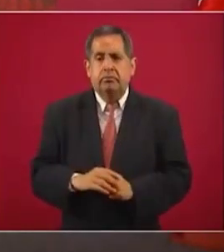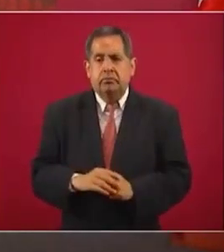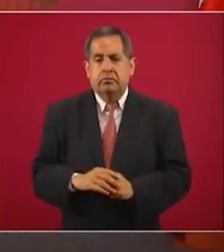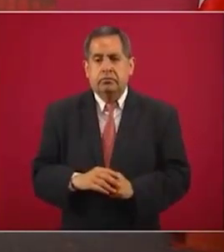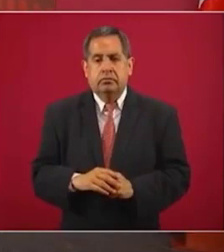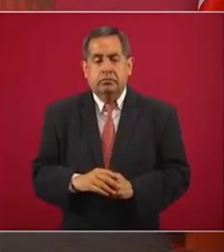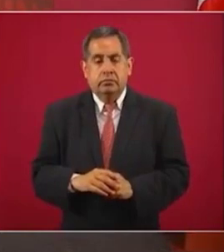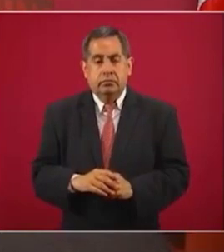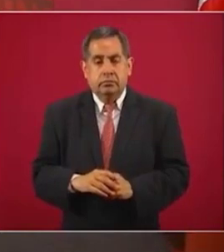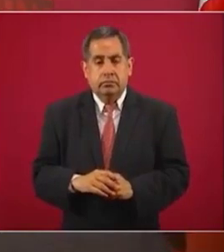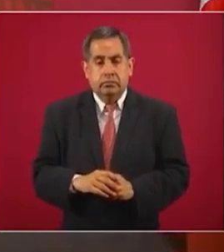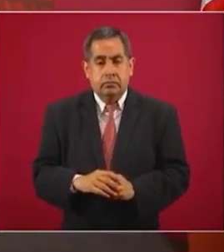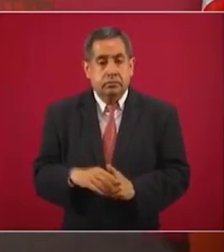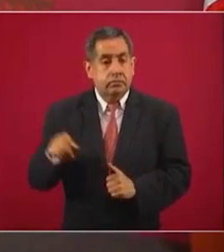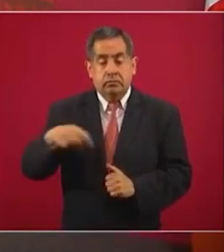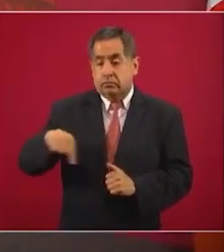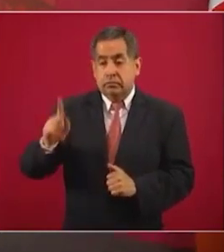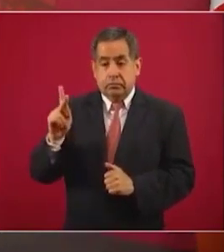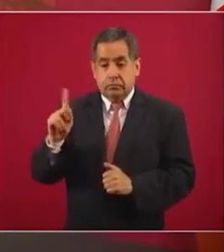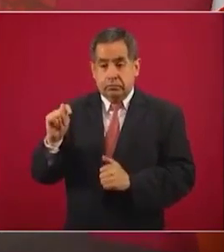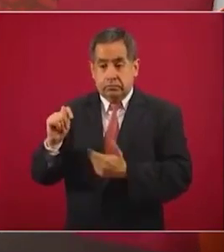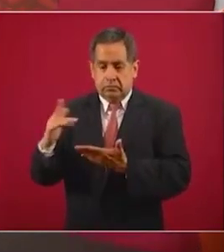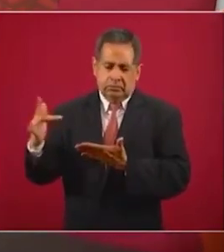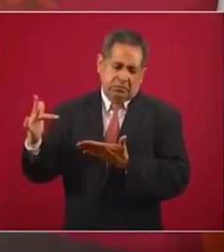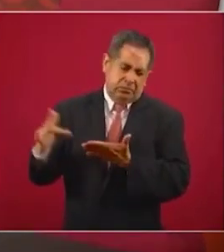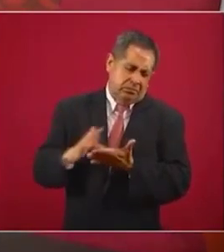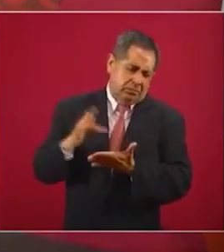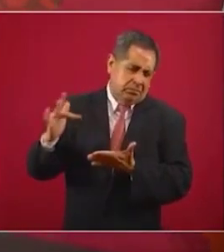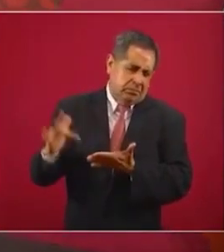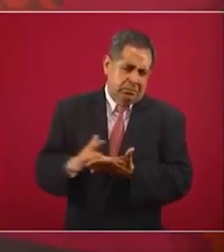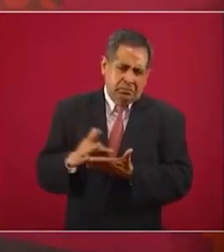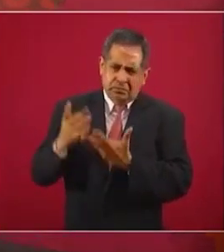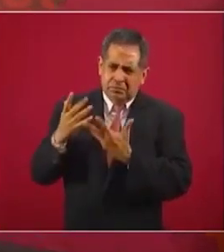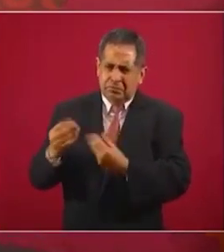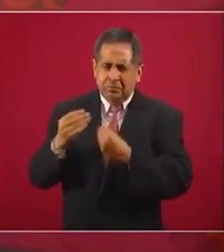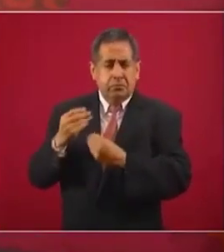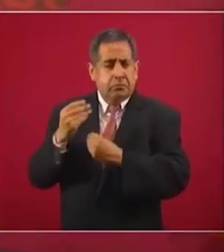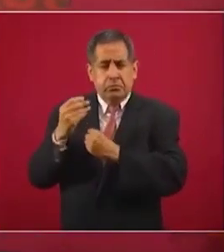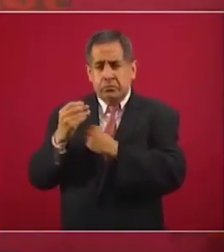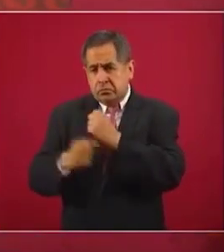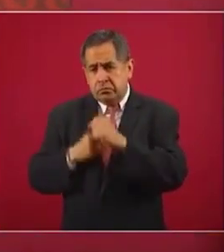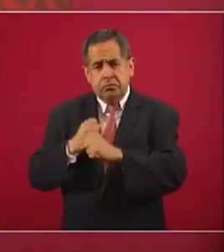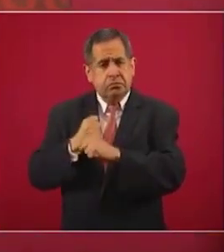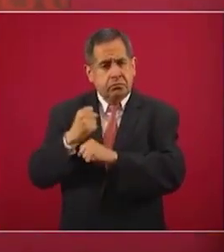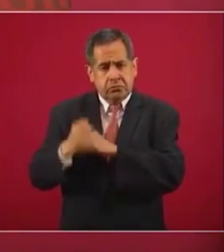Ese partido me apoyó durante muchos años.